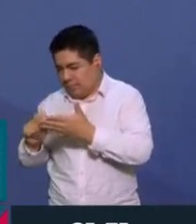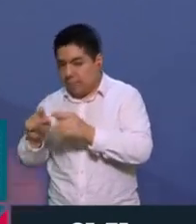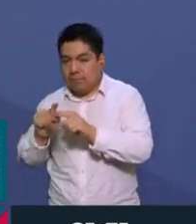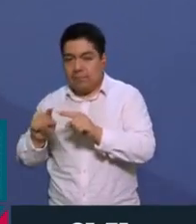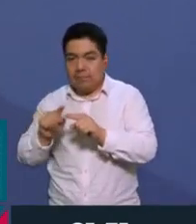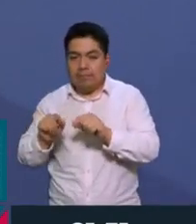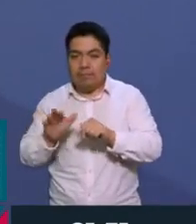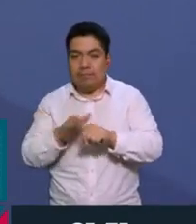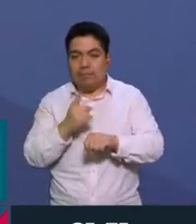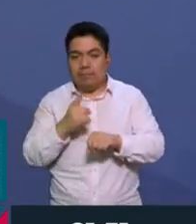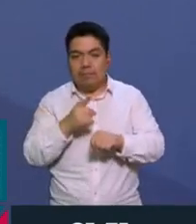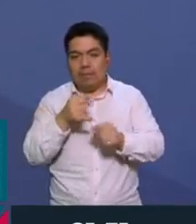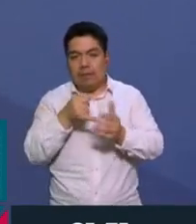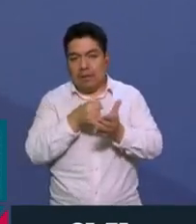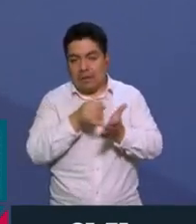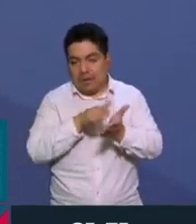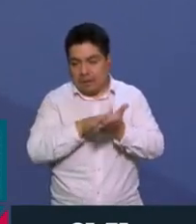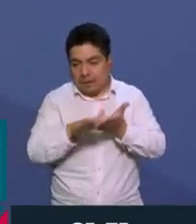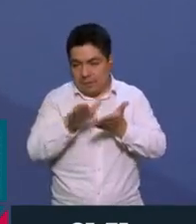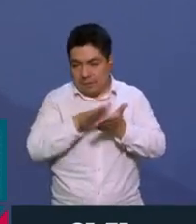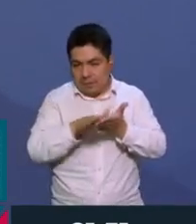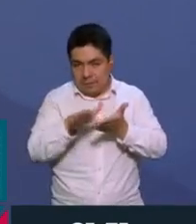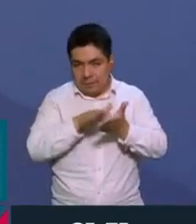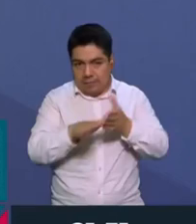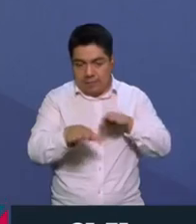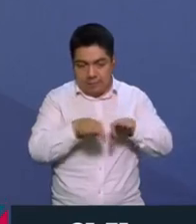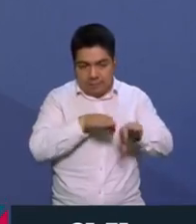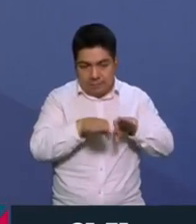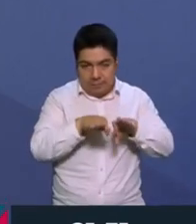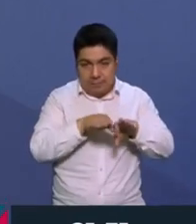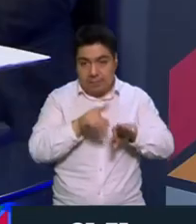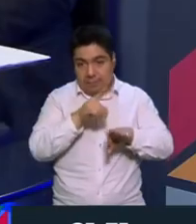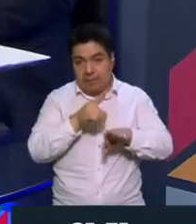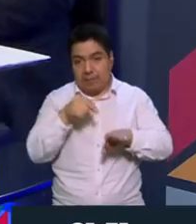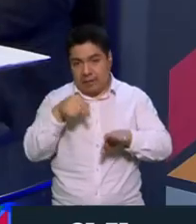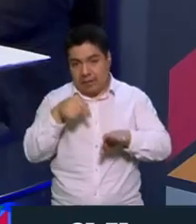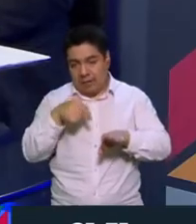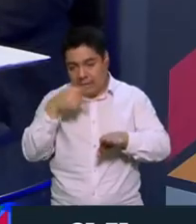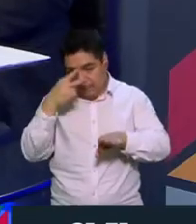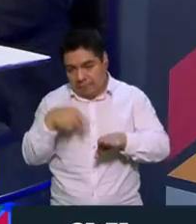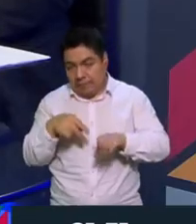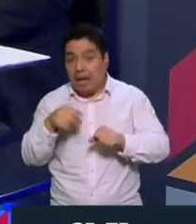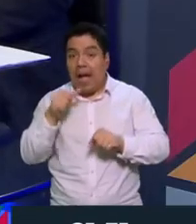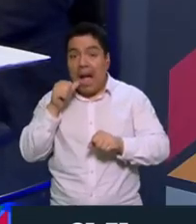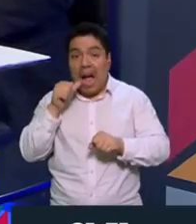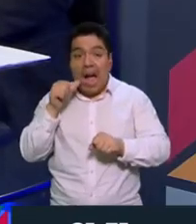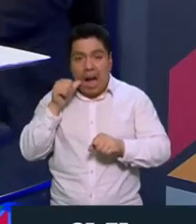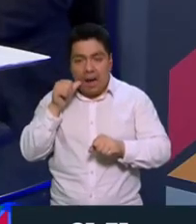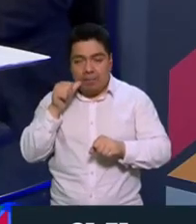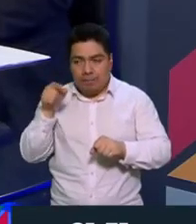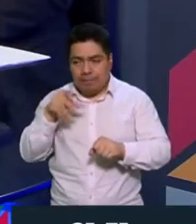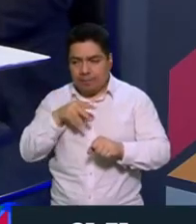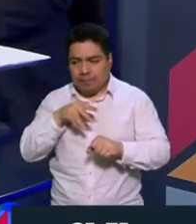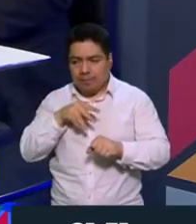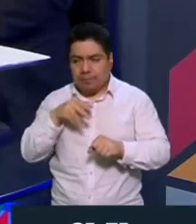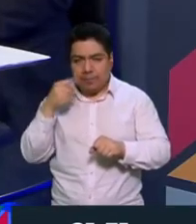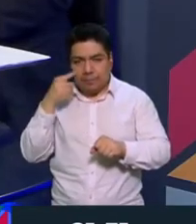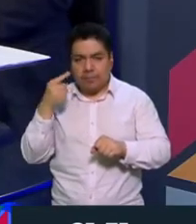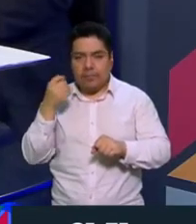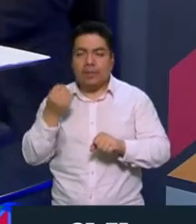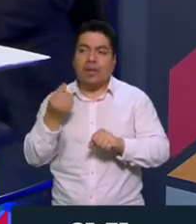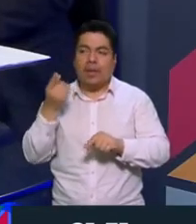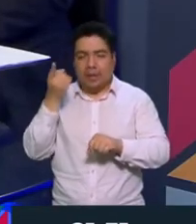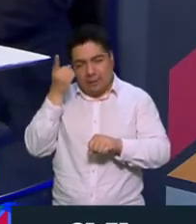¿no? Porque pues trabajo en una editorial. Y esa editorial, que es del Estado mexicano, estuvo ayer en... O su director